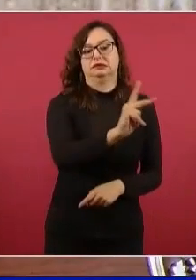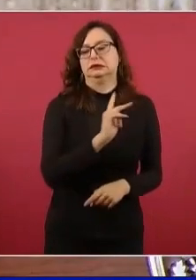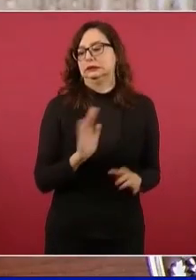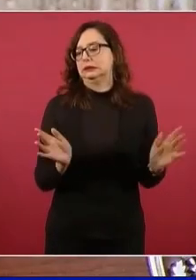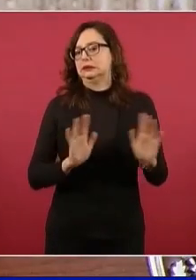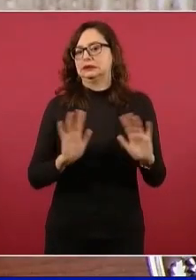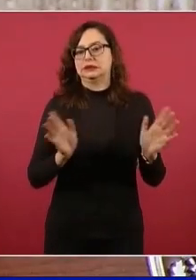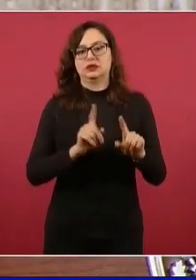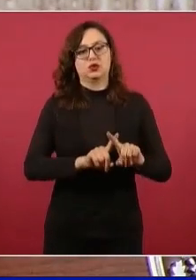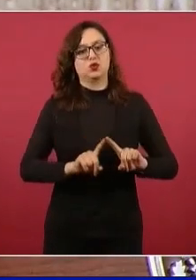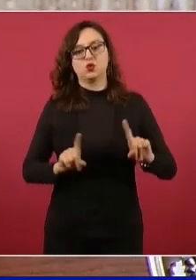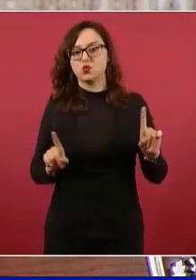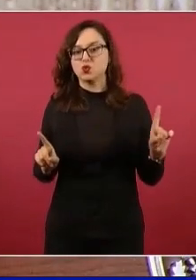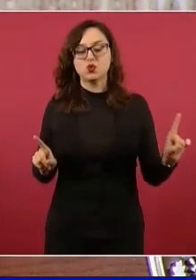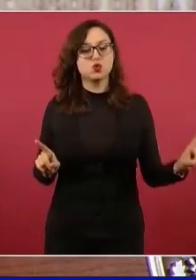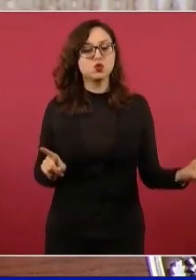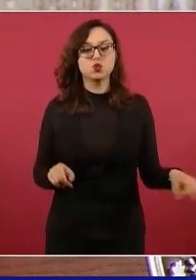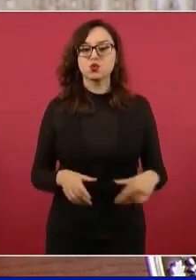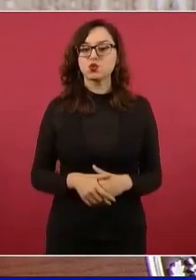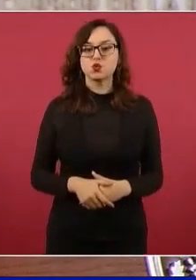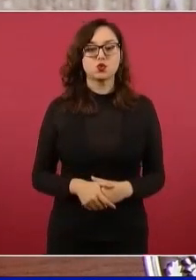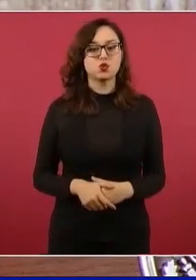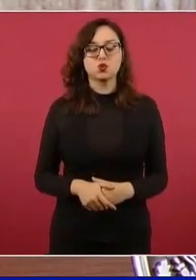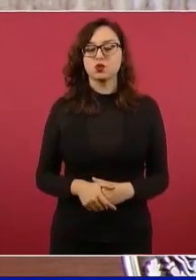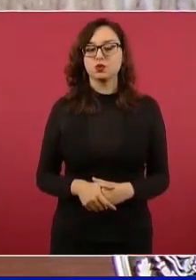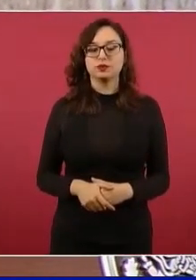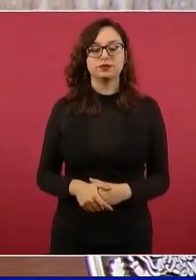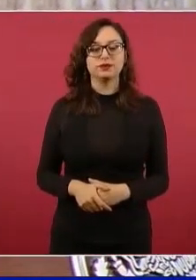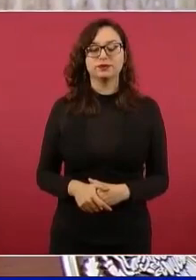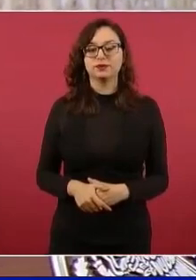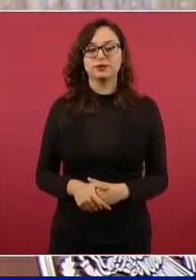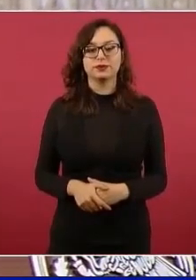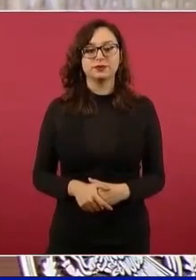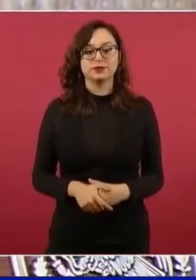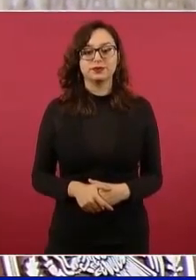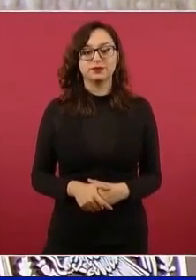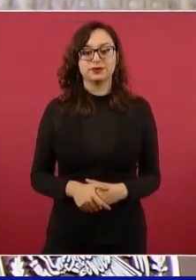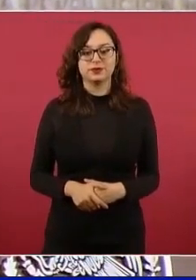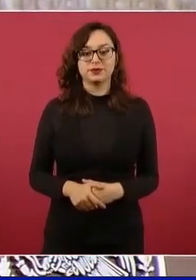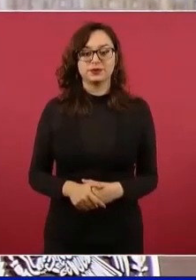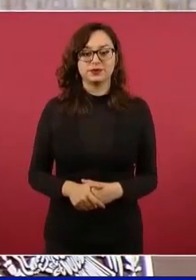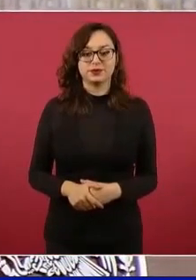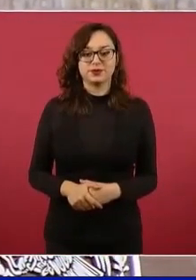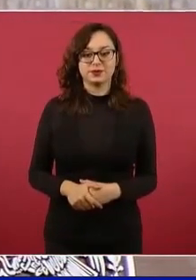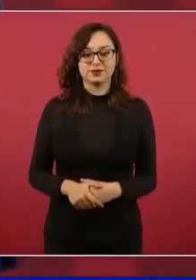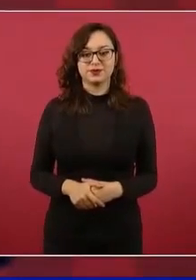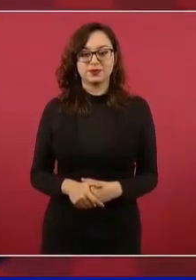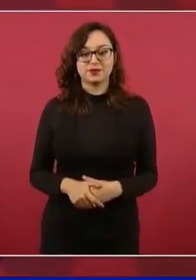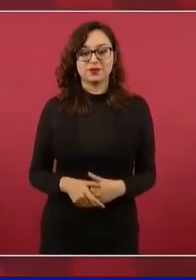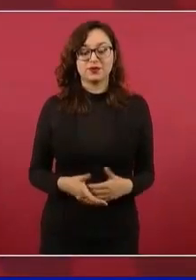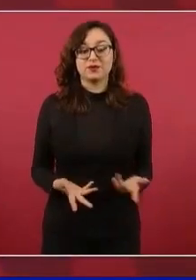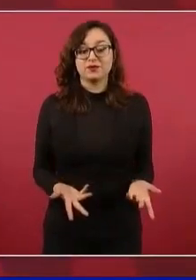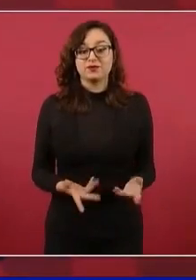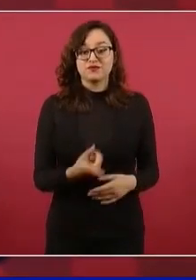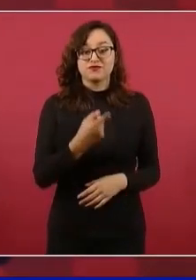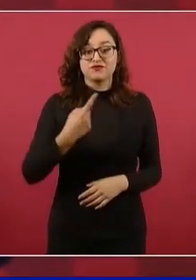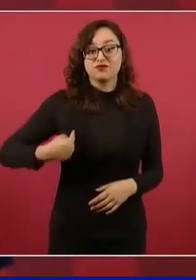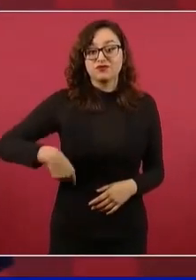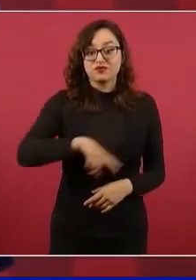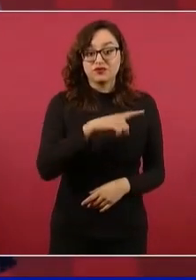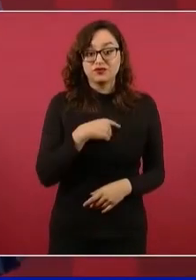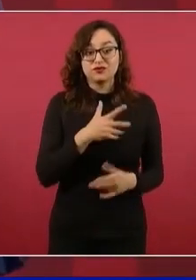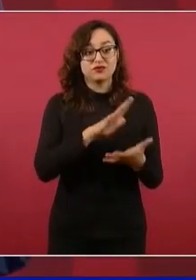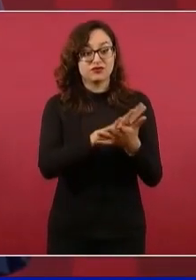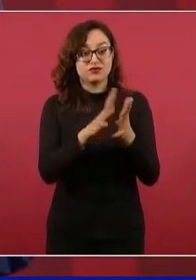nosotros no establecemos relaciones de